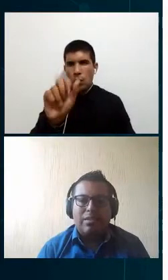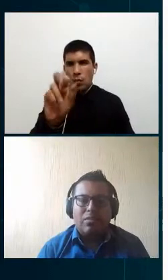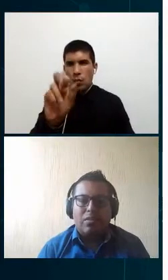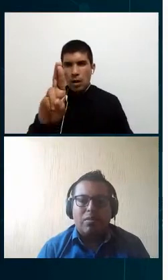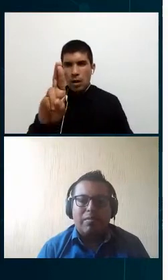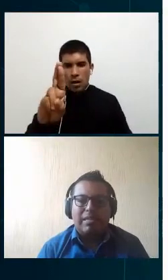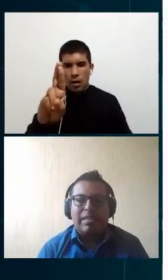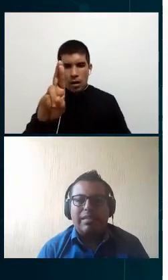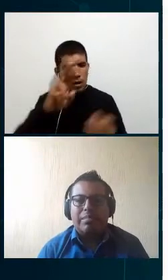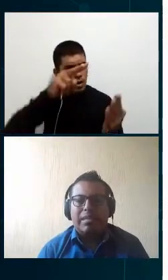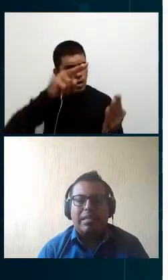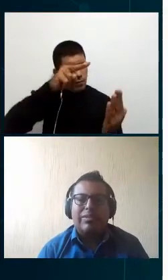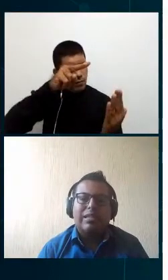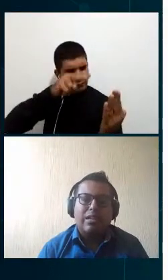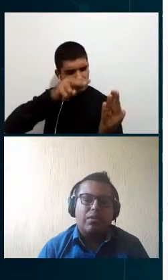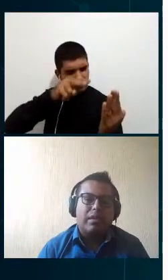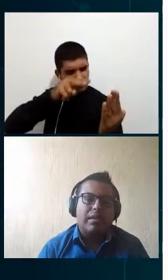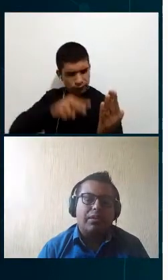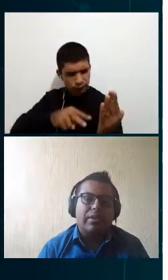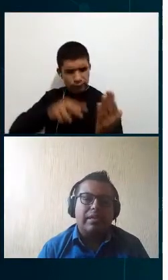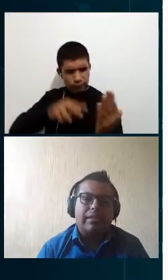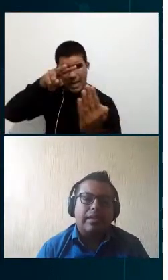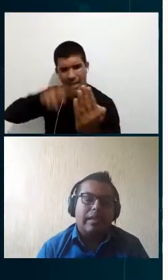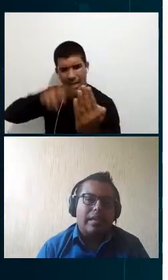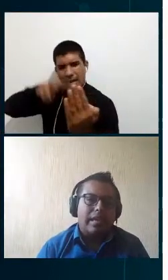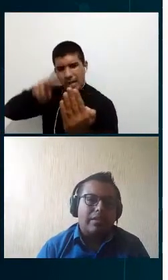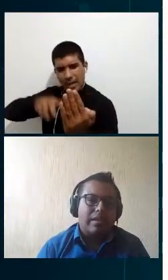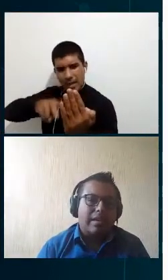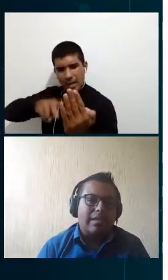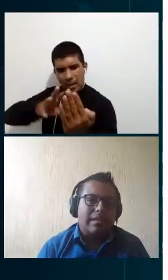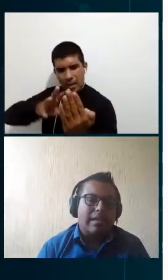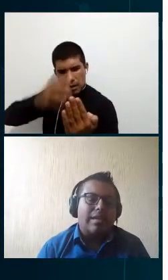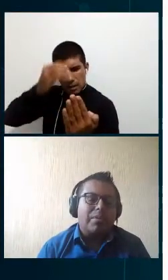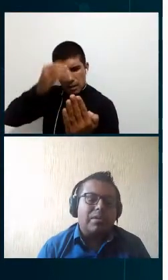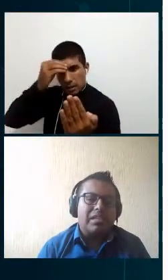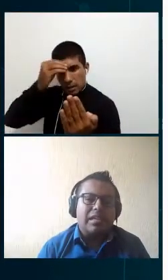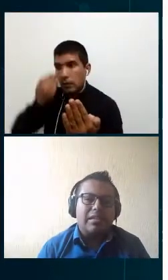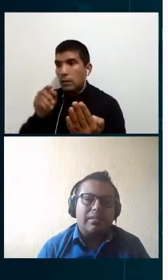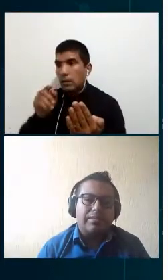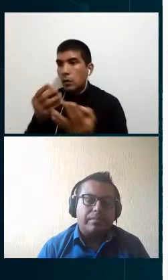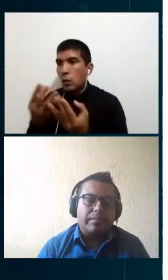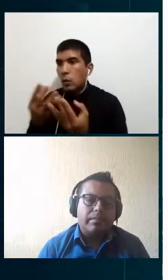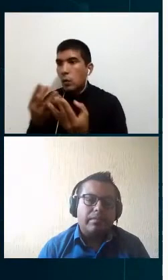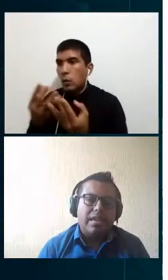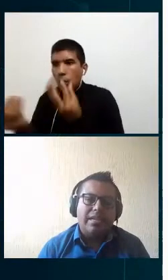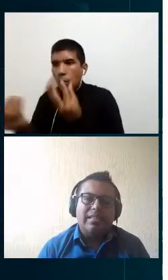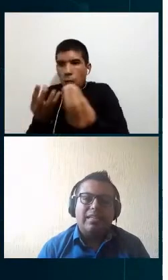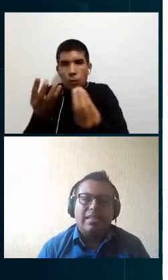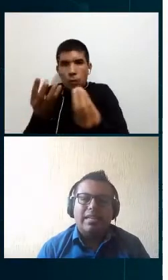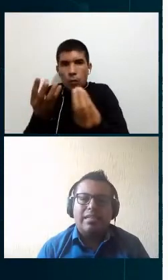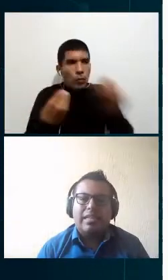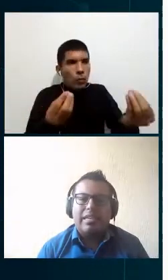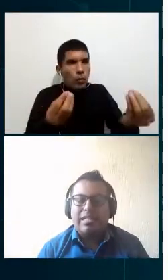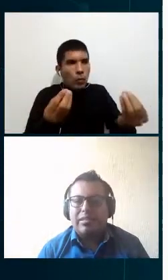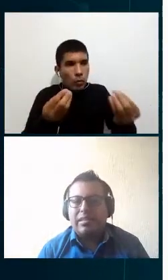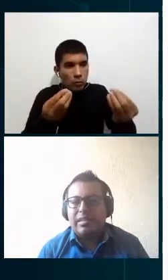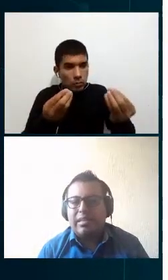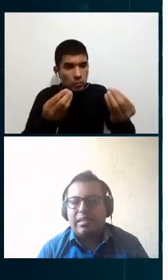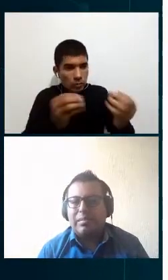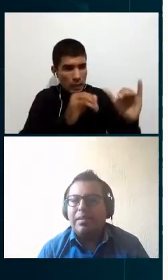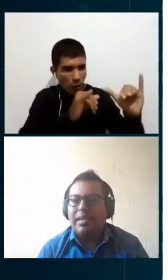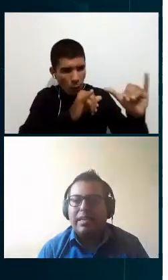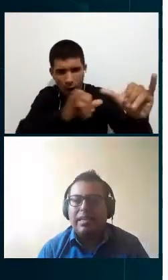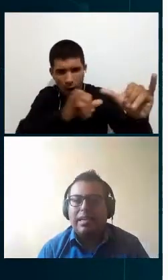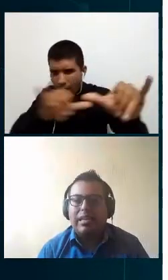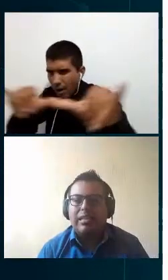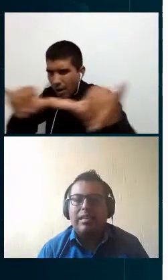universales o bastante practicados en algunas regiones y es donde hay que tratar de aprovechar hay que tratar de seguir esos